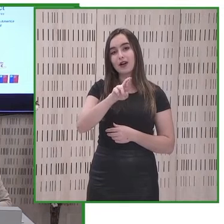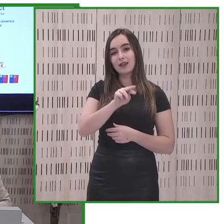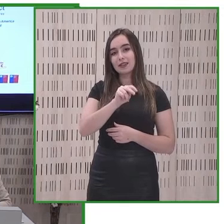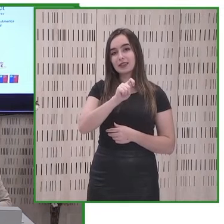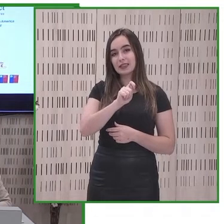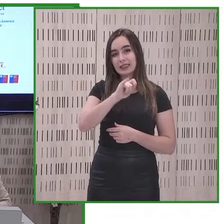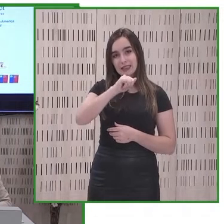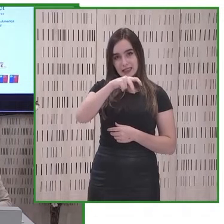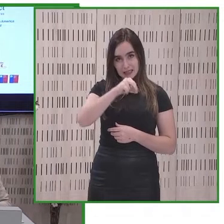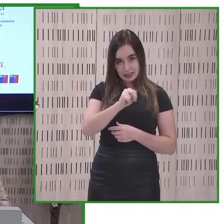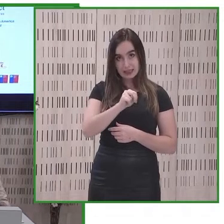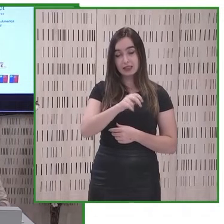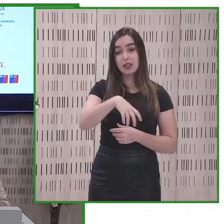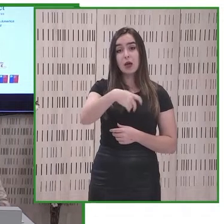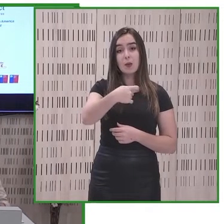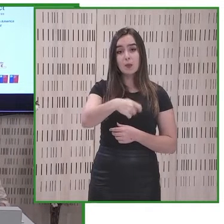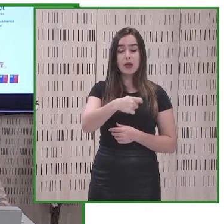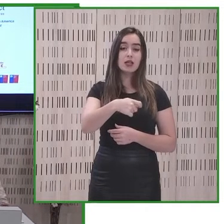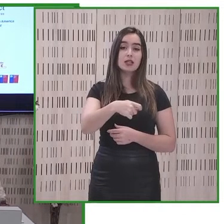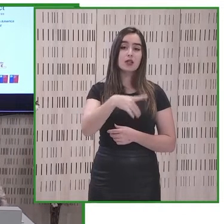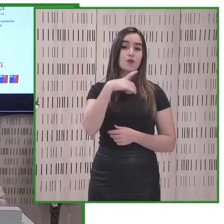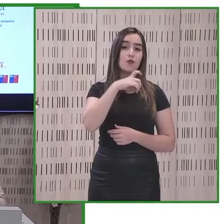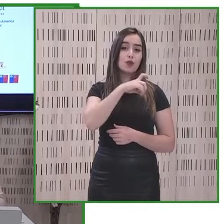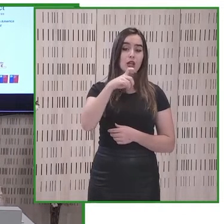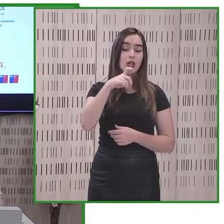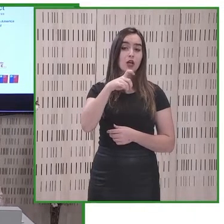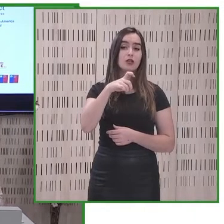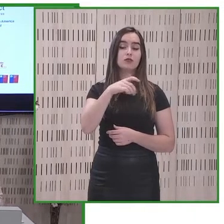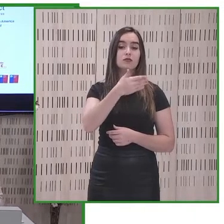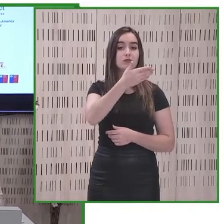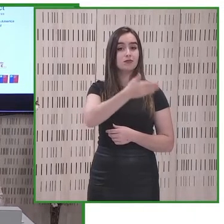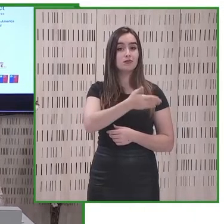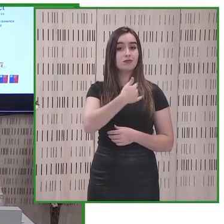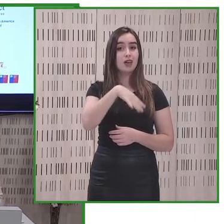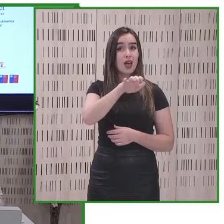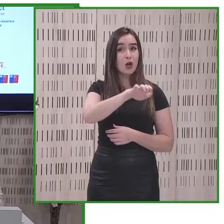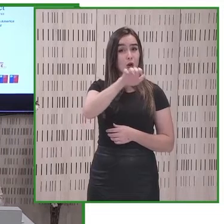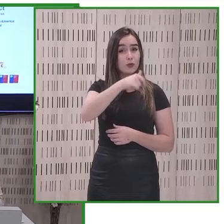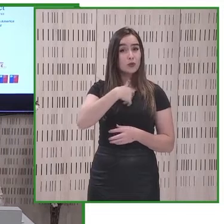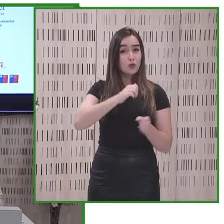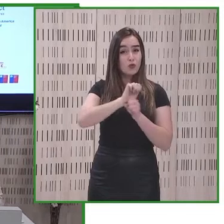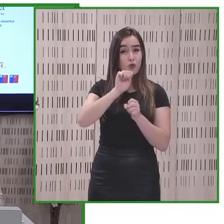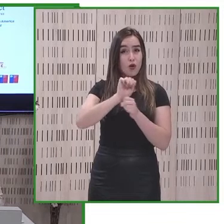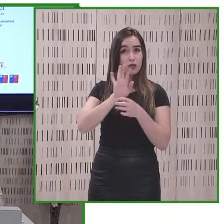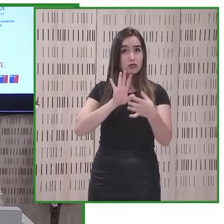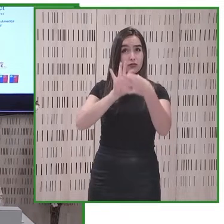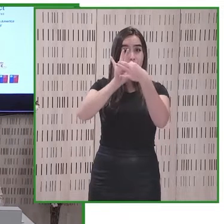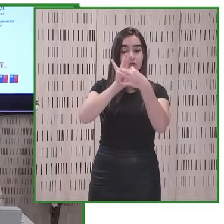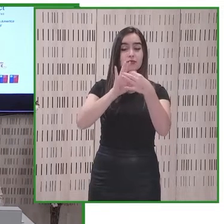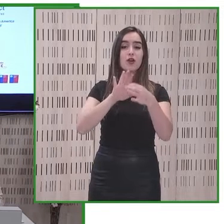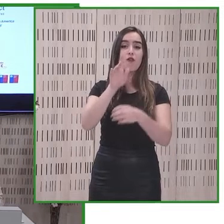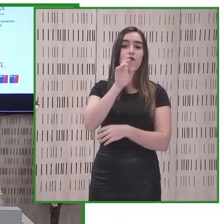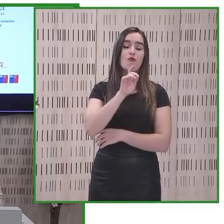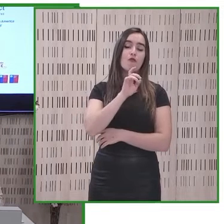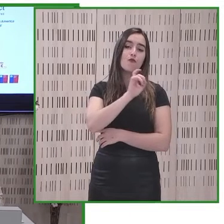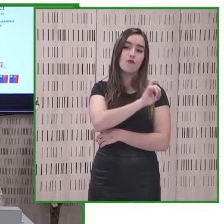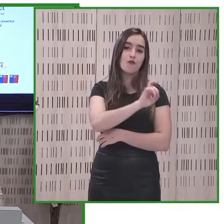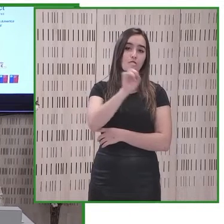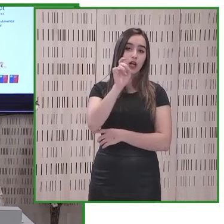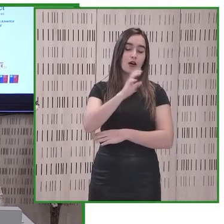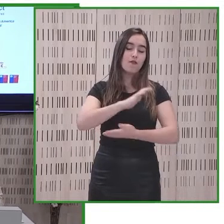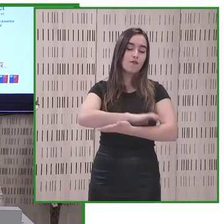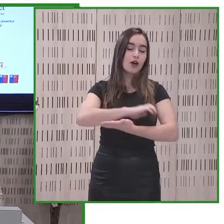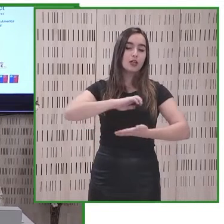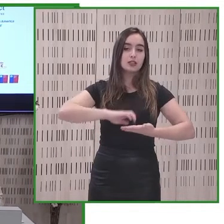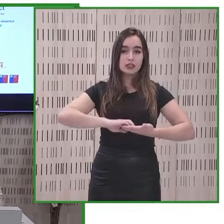con la que trabajamos en europa en el seno de de la gran asociación de grandes fundaciones europeas que precisamente